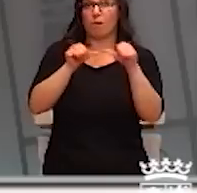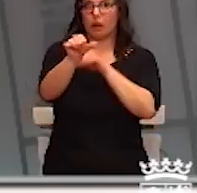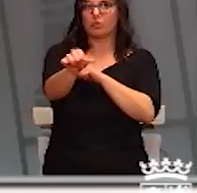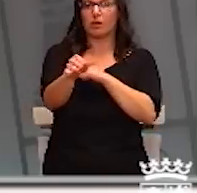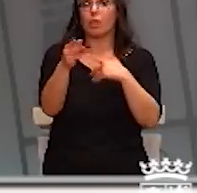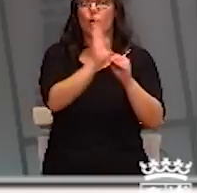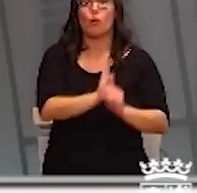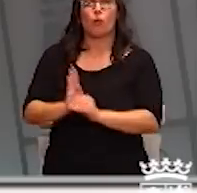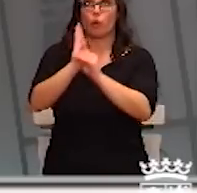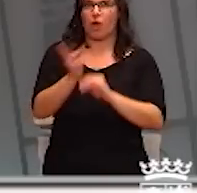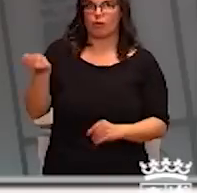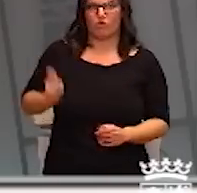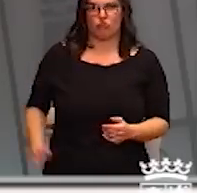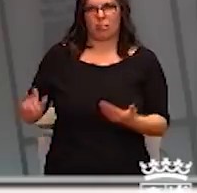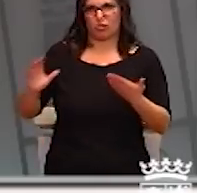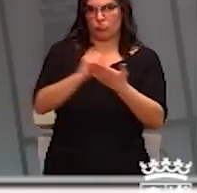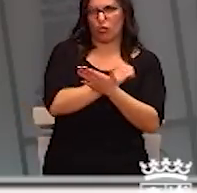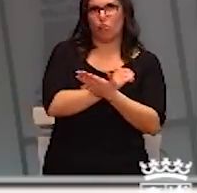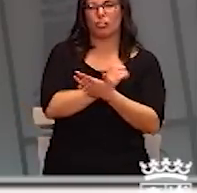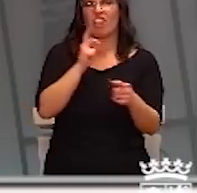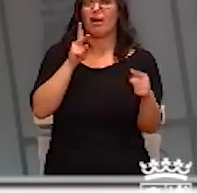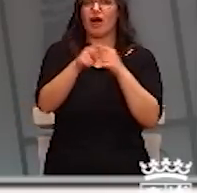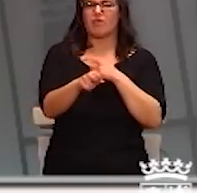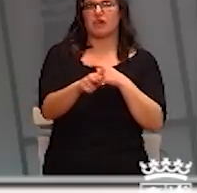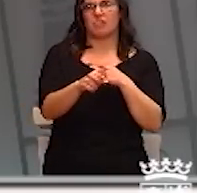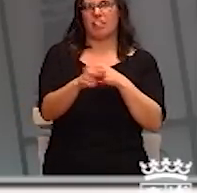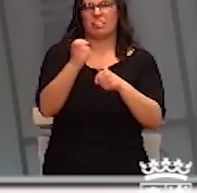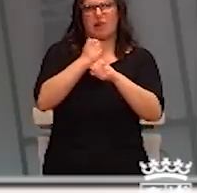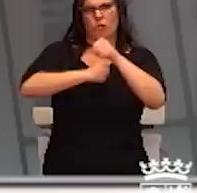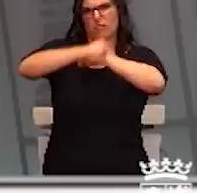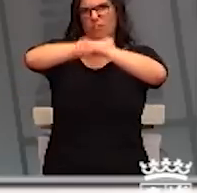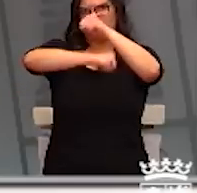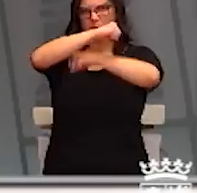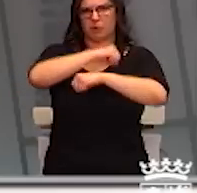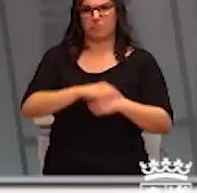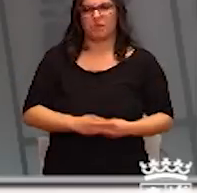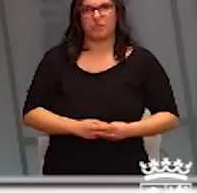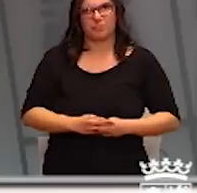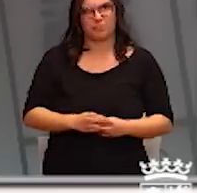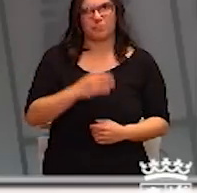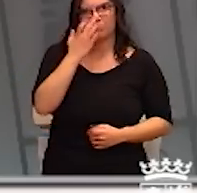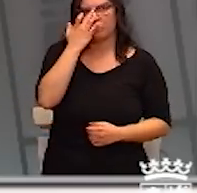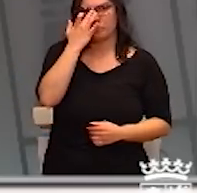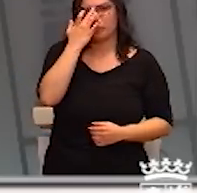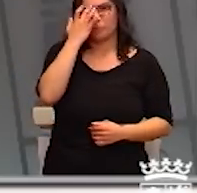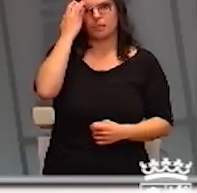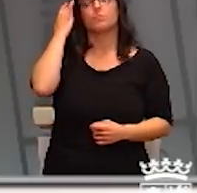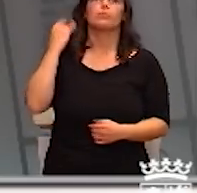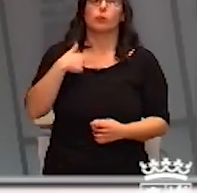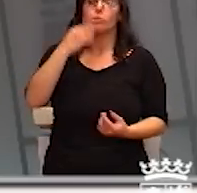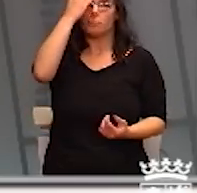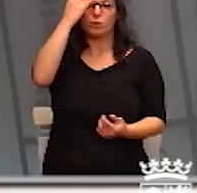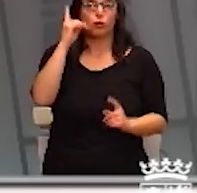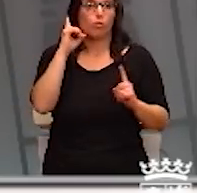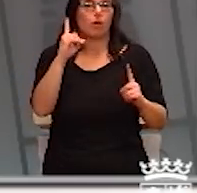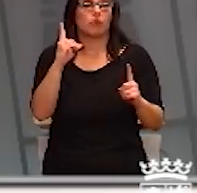es cuidar a todos nuestros profesionales, evitar las sobrecargas de trabajo. Queremos especialmente, y yo creo que en este